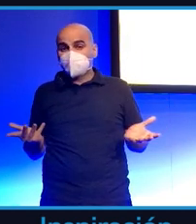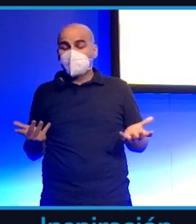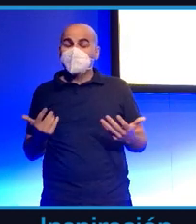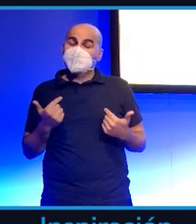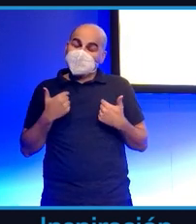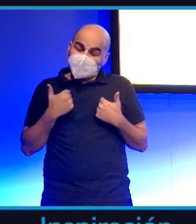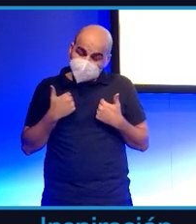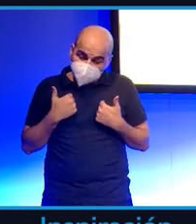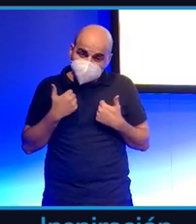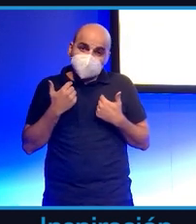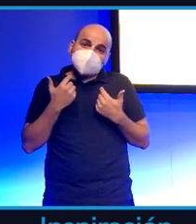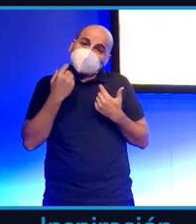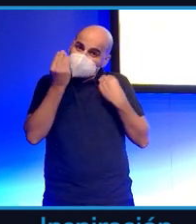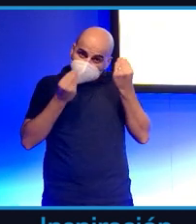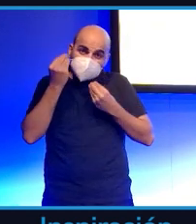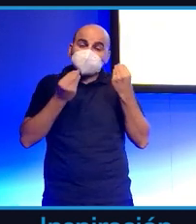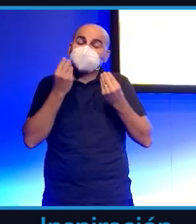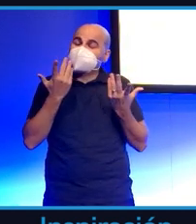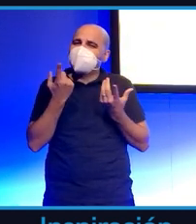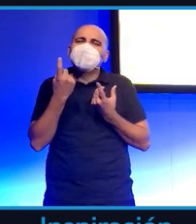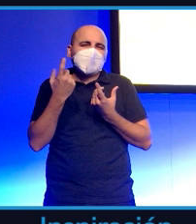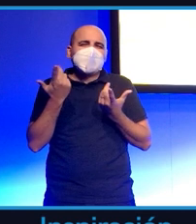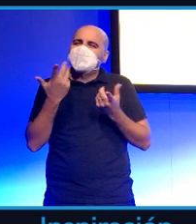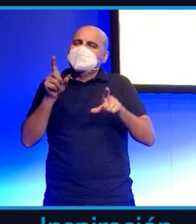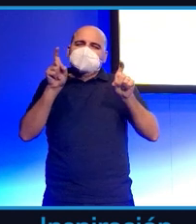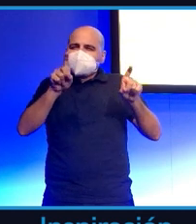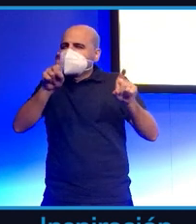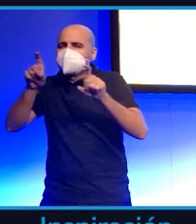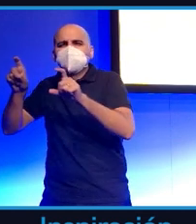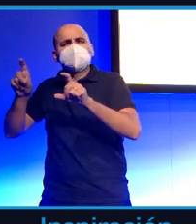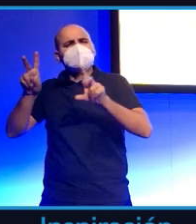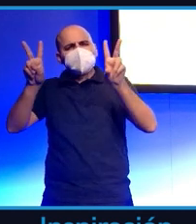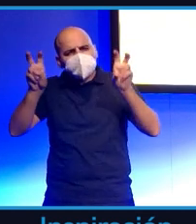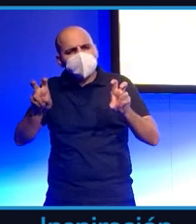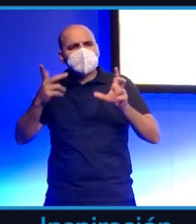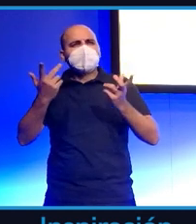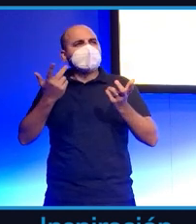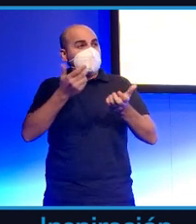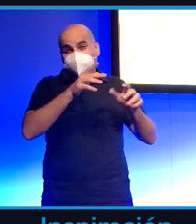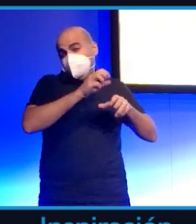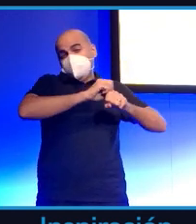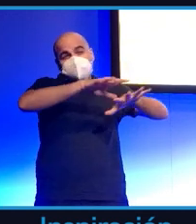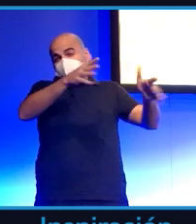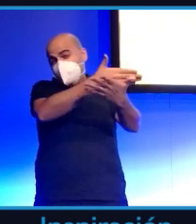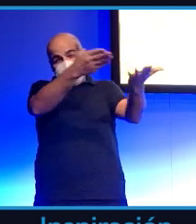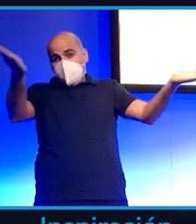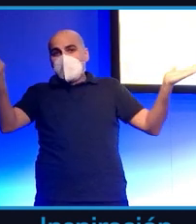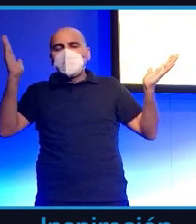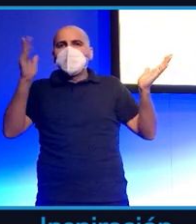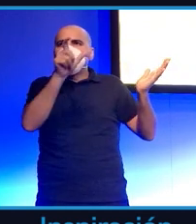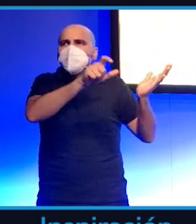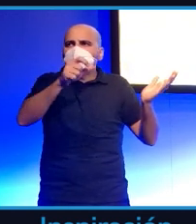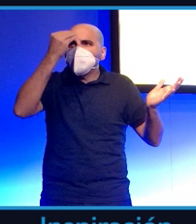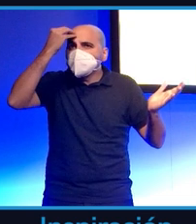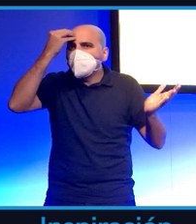equívoco a mucha gente, ha faltado mucha pedagogía hacia el oyente, hacia el lector o el